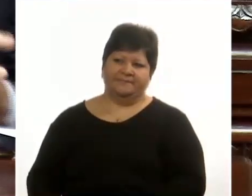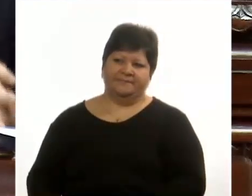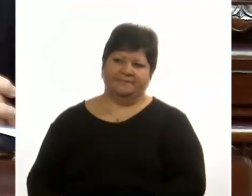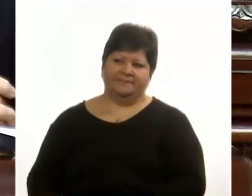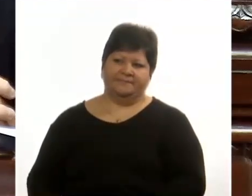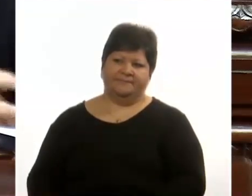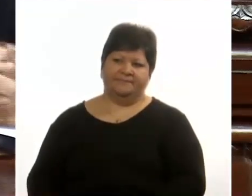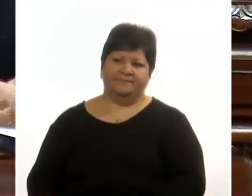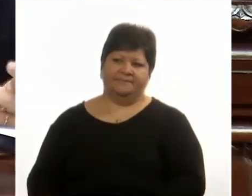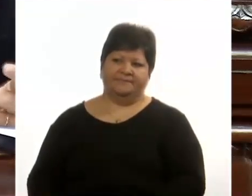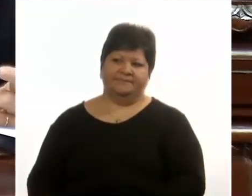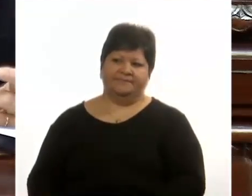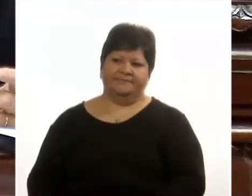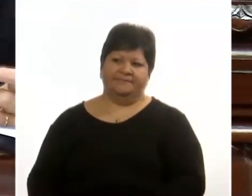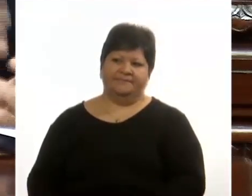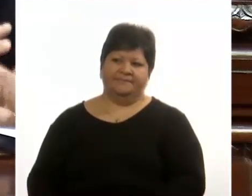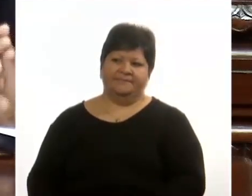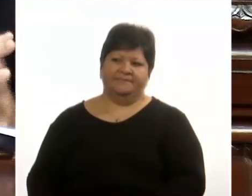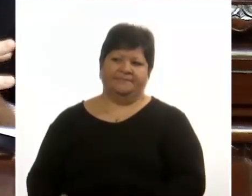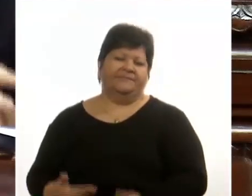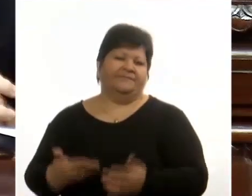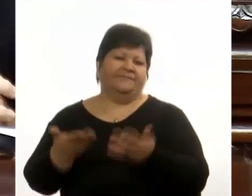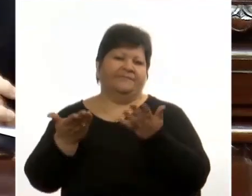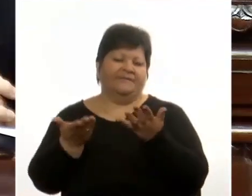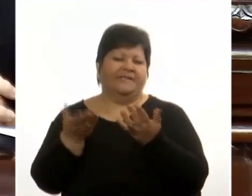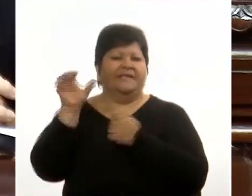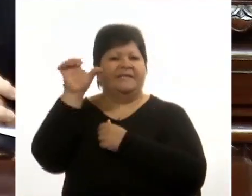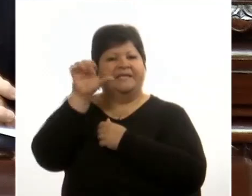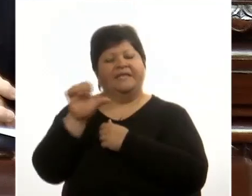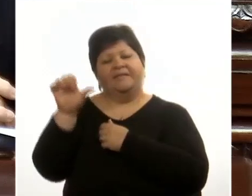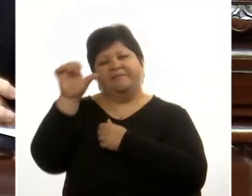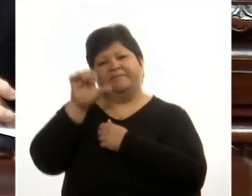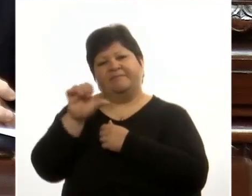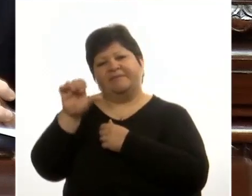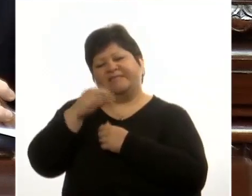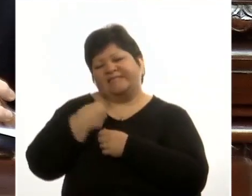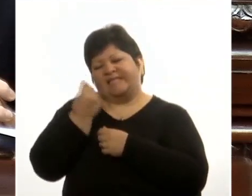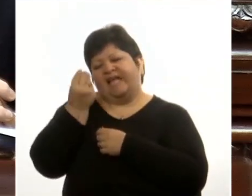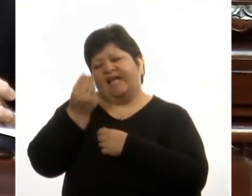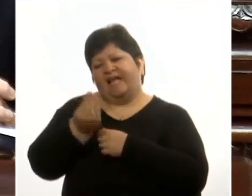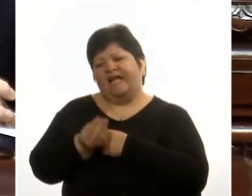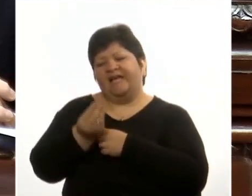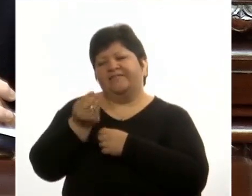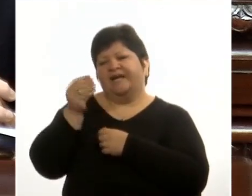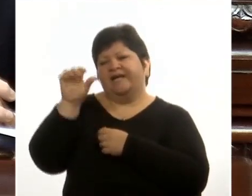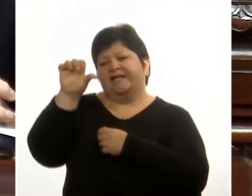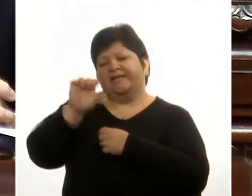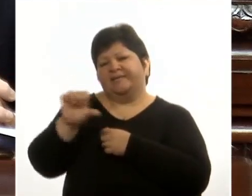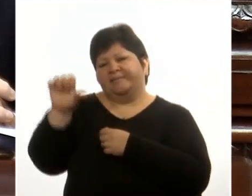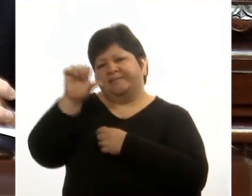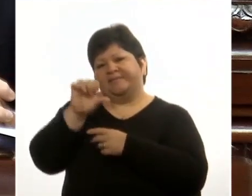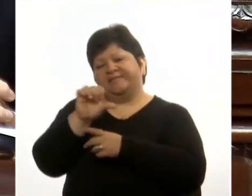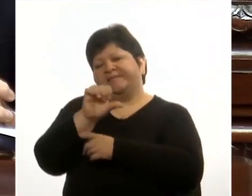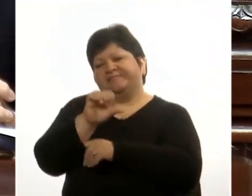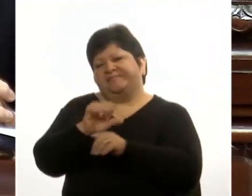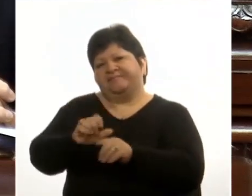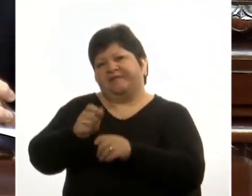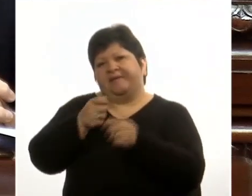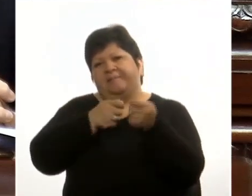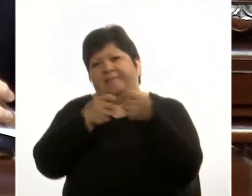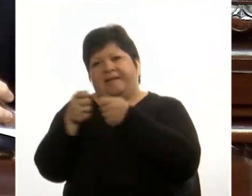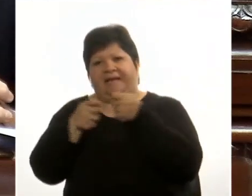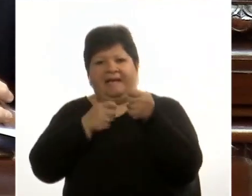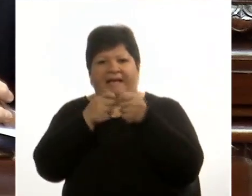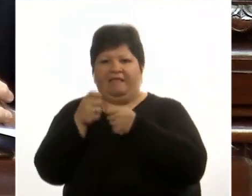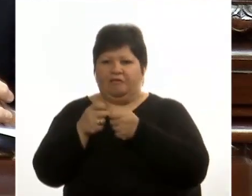Salvar a empresas que el mercado no valida por vía legislativa es siempre algo